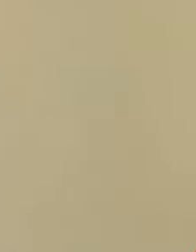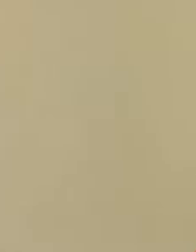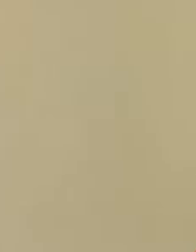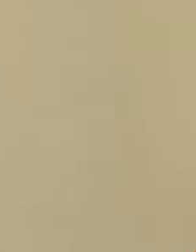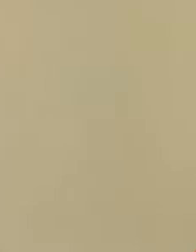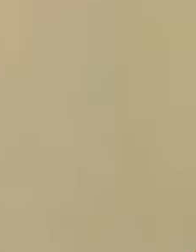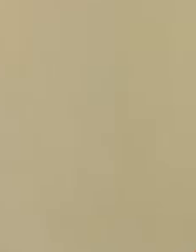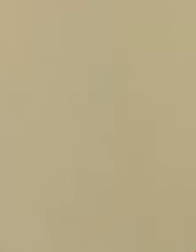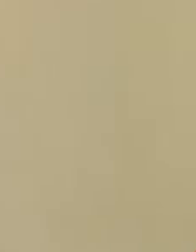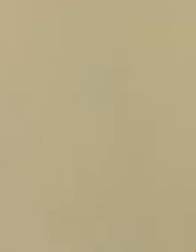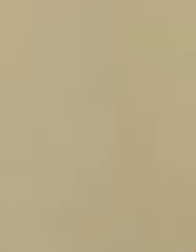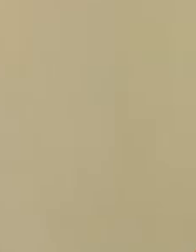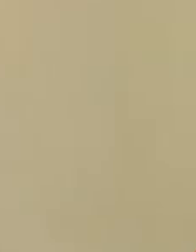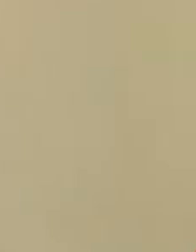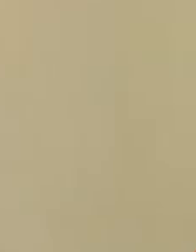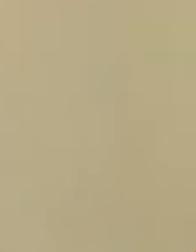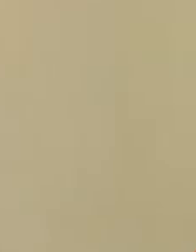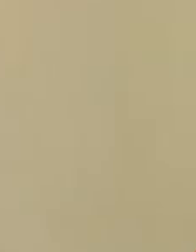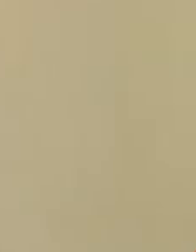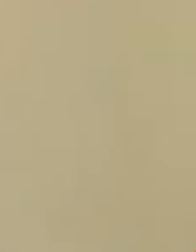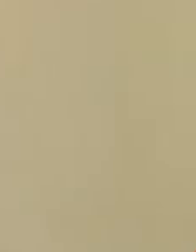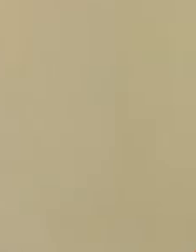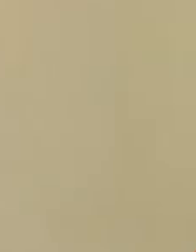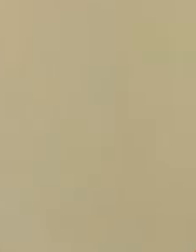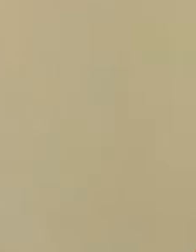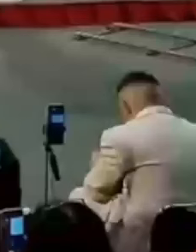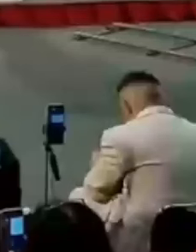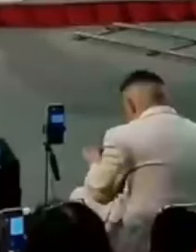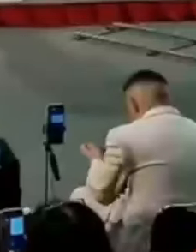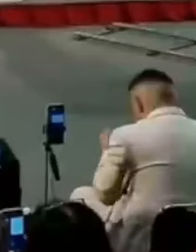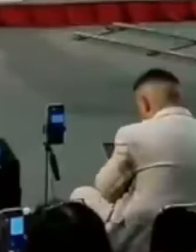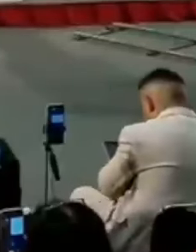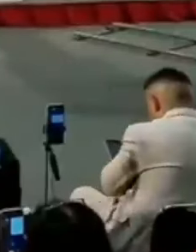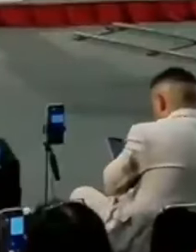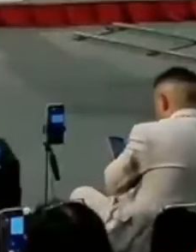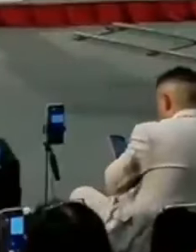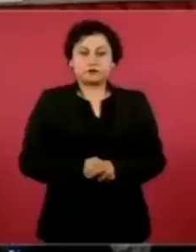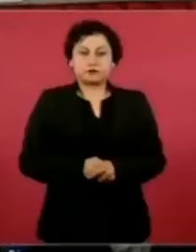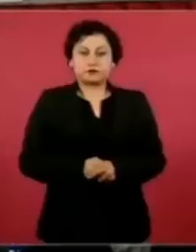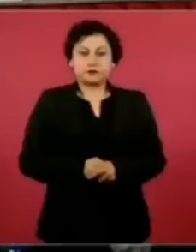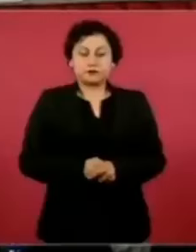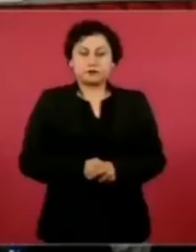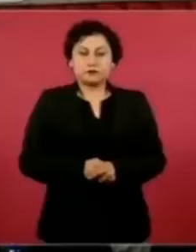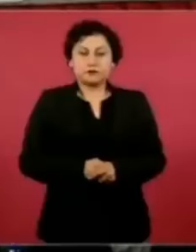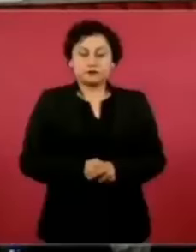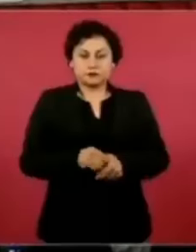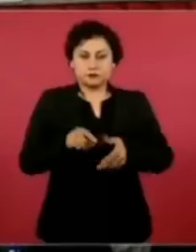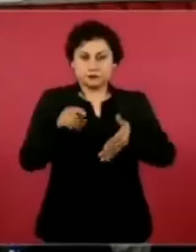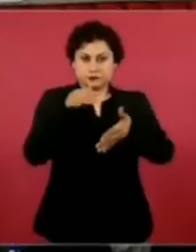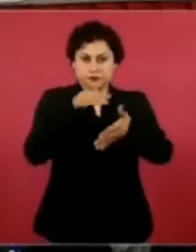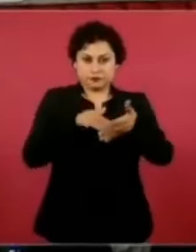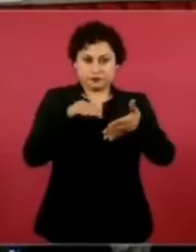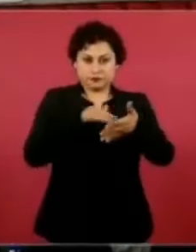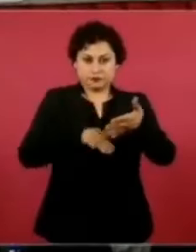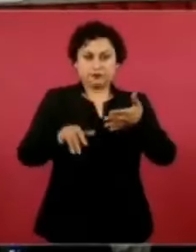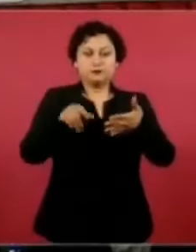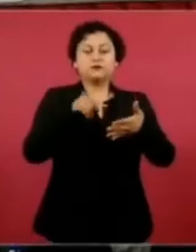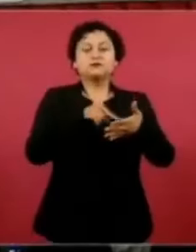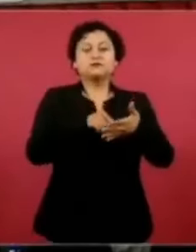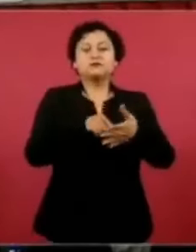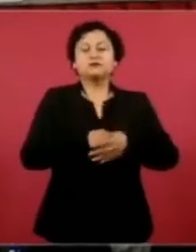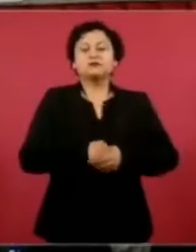en el que se basó quedó insubsistente, ante esto Raúl Beringas Burelo